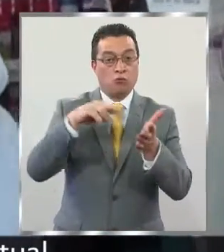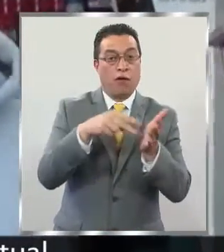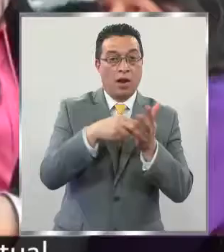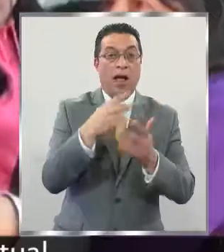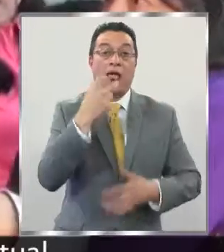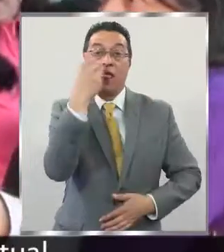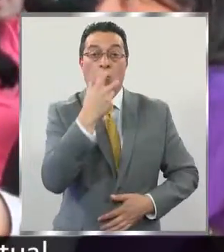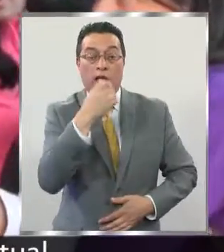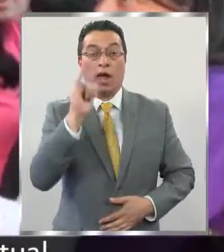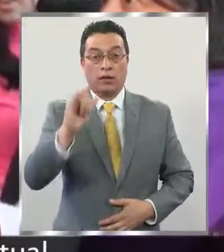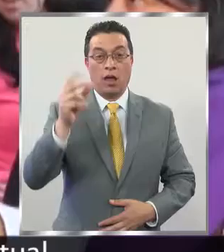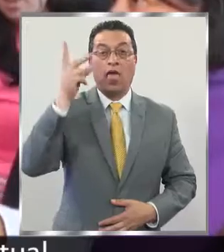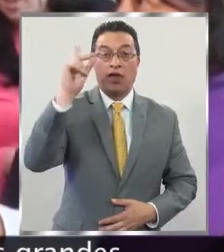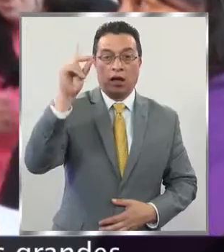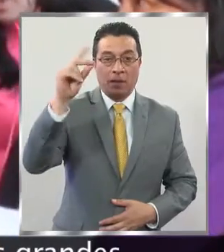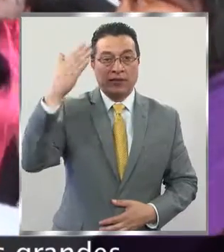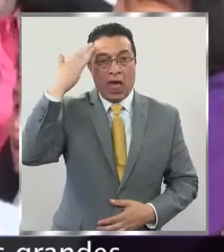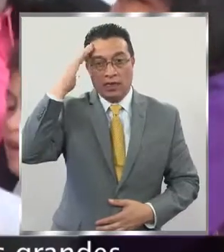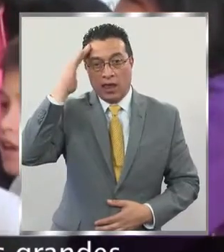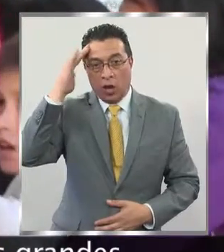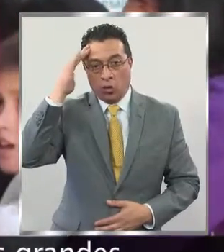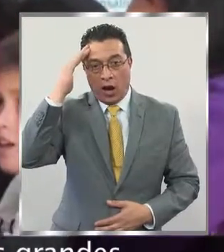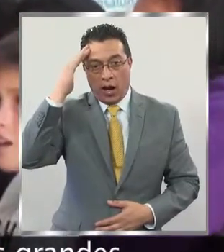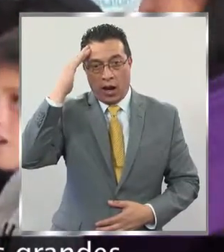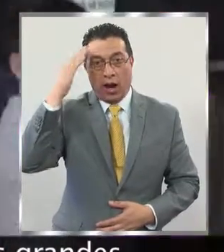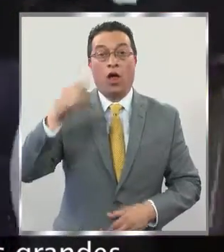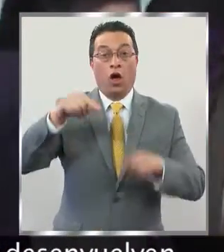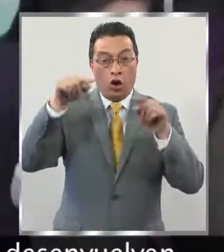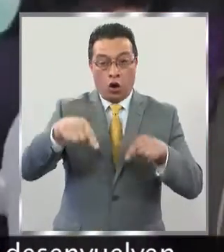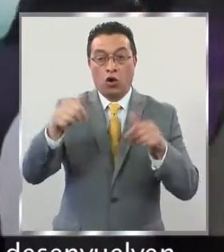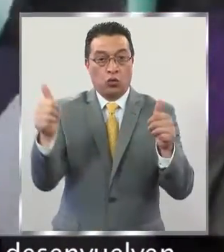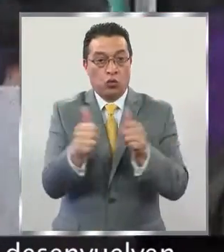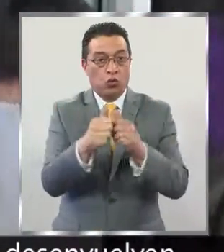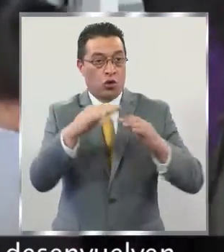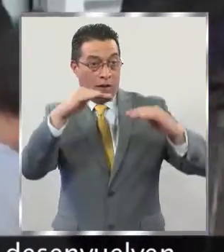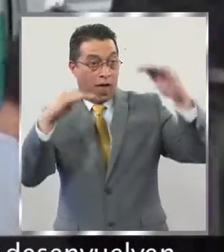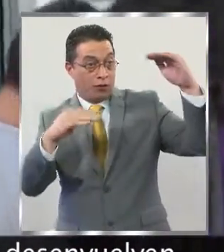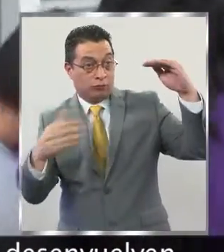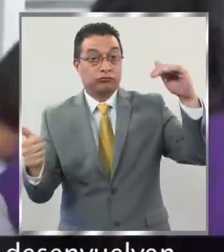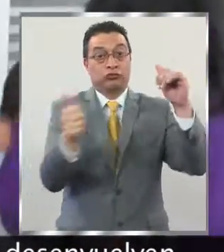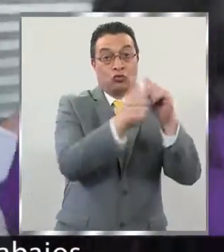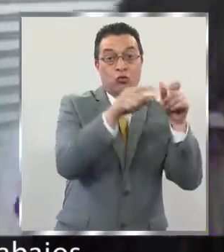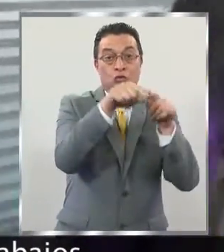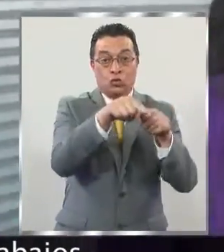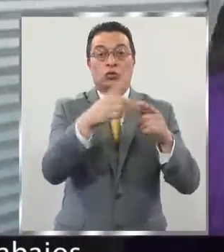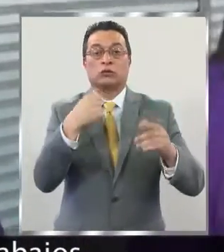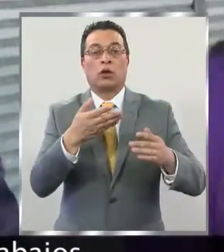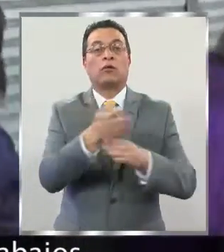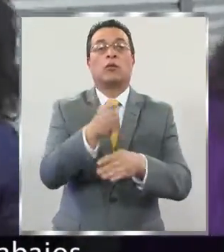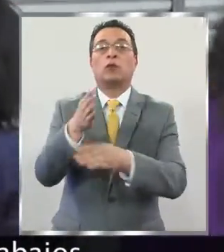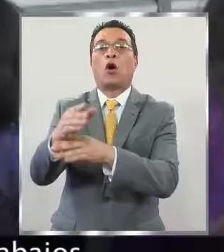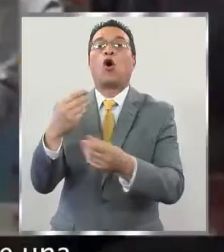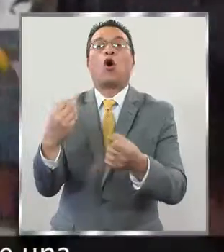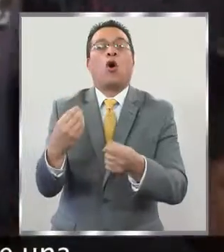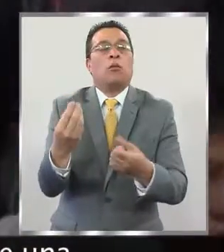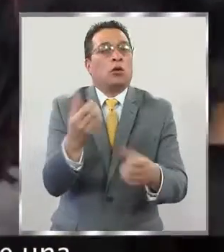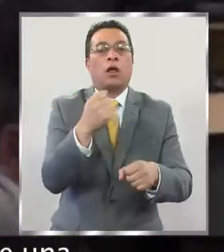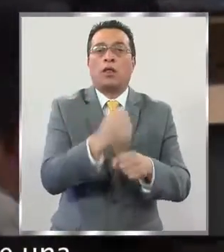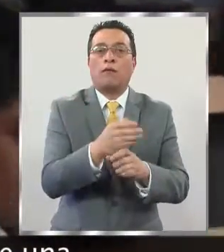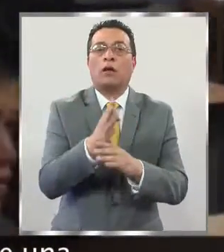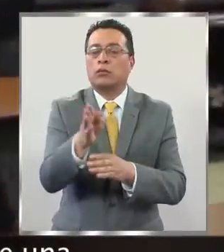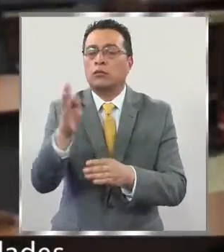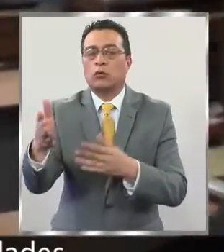lenguaje y discapacidad intelectual. Hoy salieron con los más grandes a conocer en terreno cómo se desenvuelven las personas en sus trabajos.